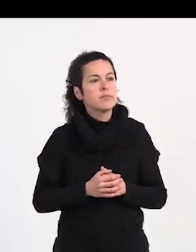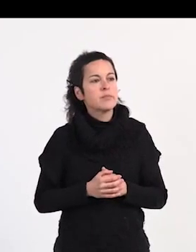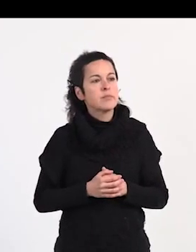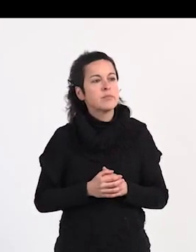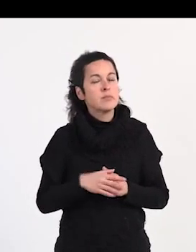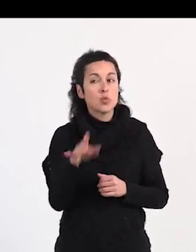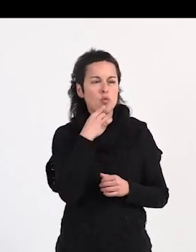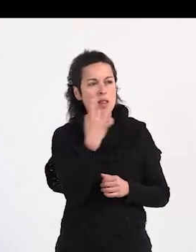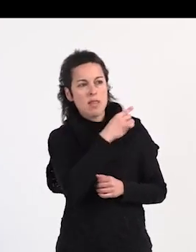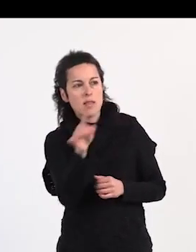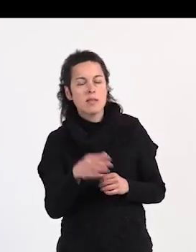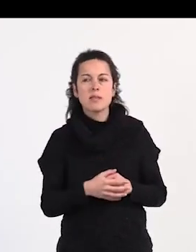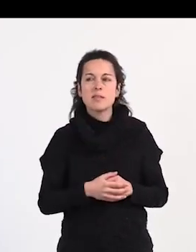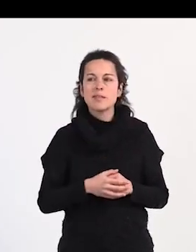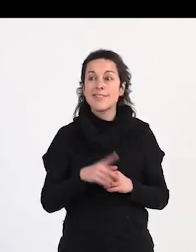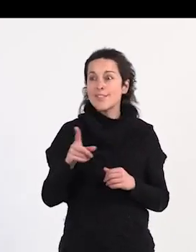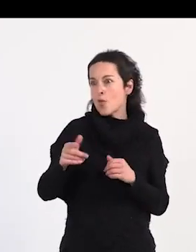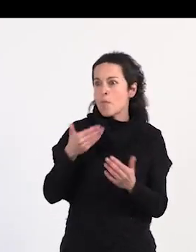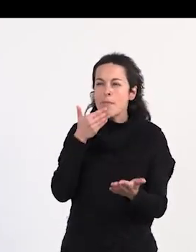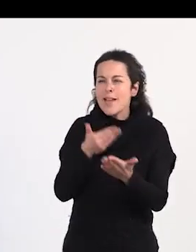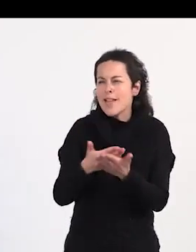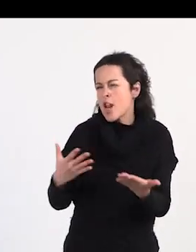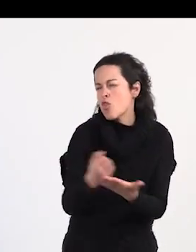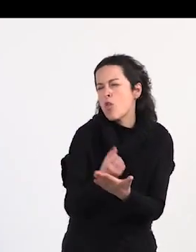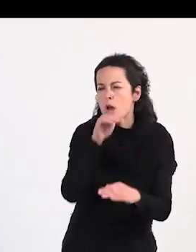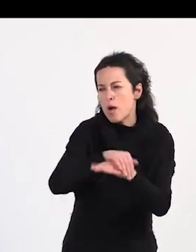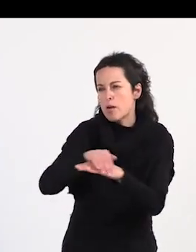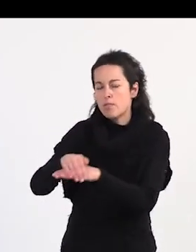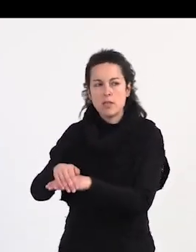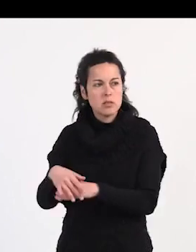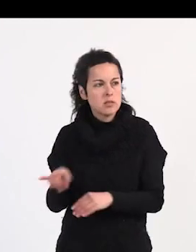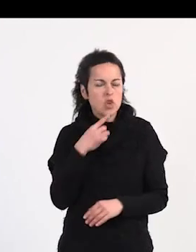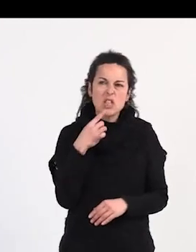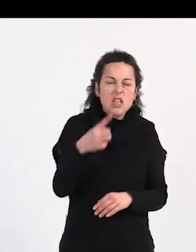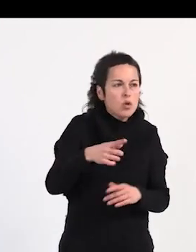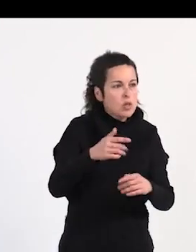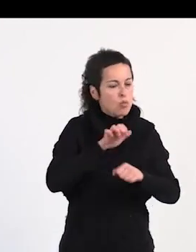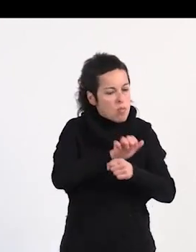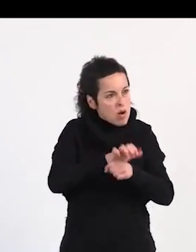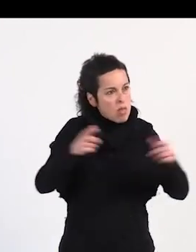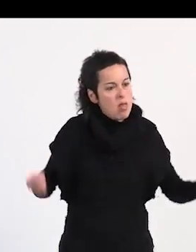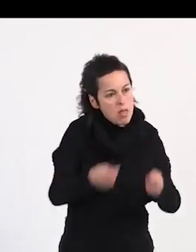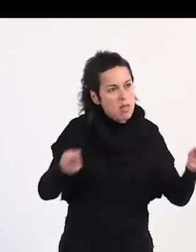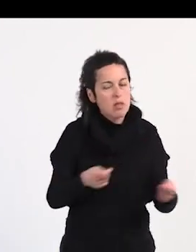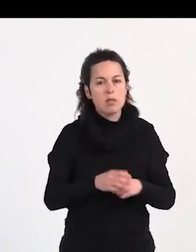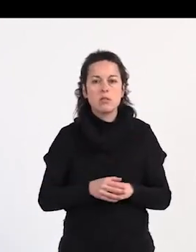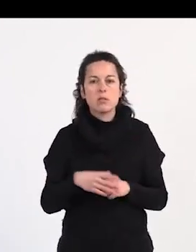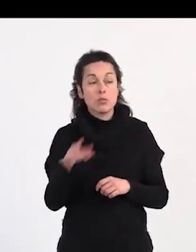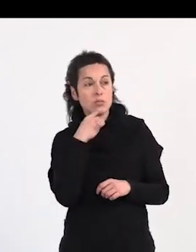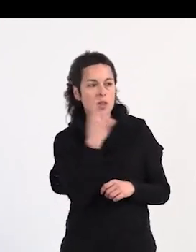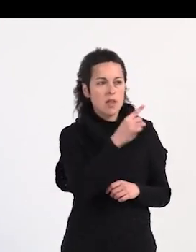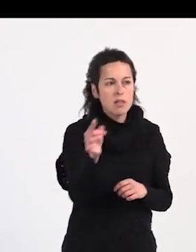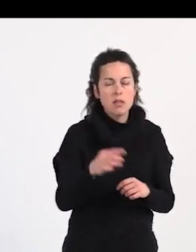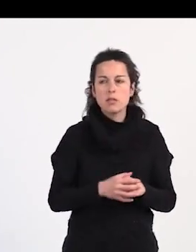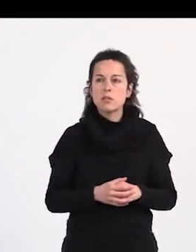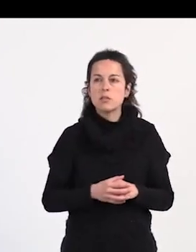Mientras le dices hará todo lo que le pidas, yo te digo que estás fomentando la violación. Mientras le dices